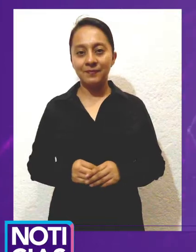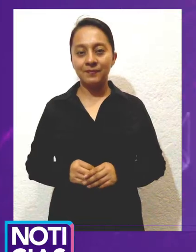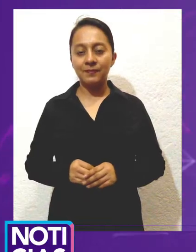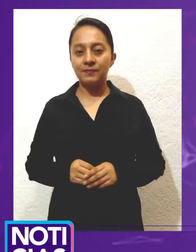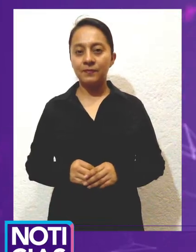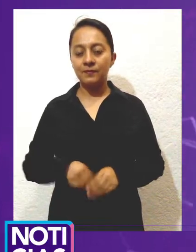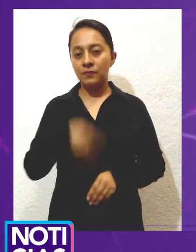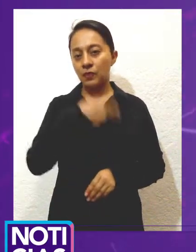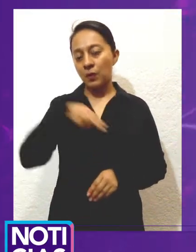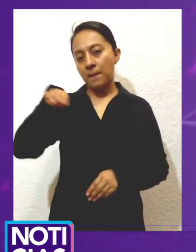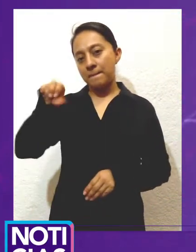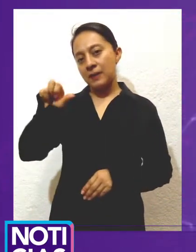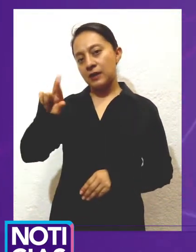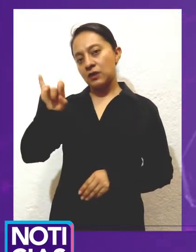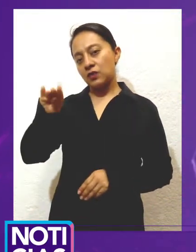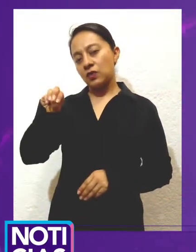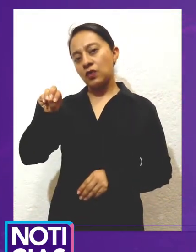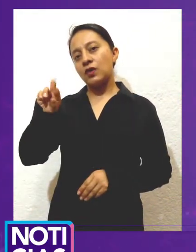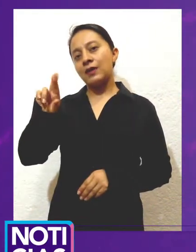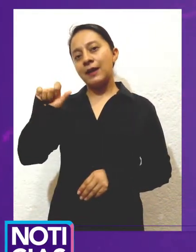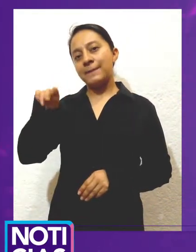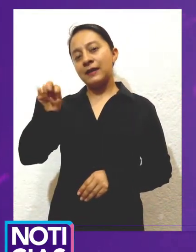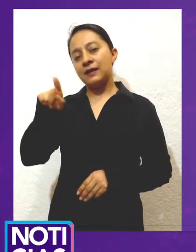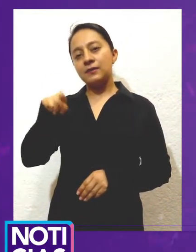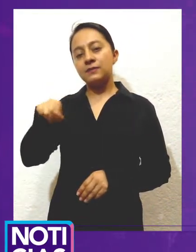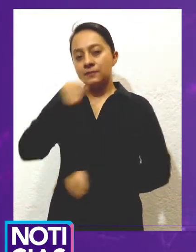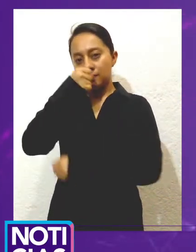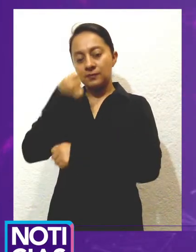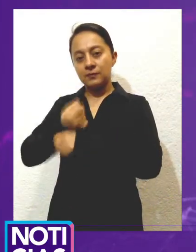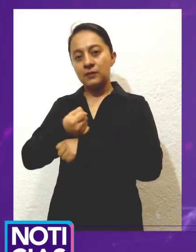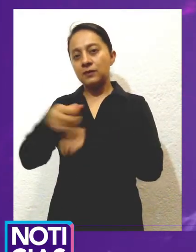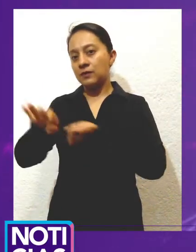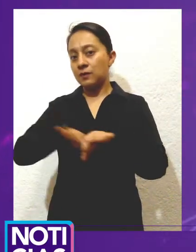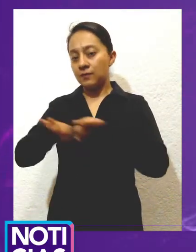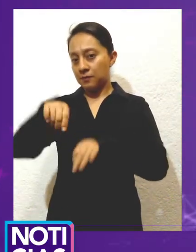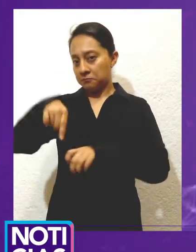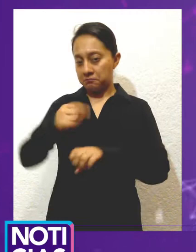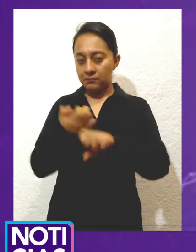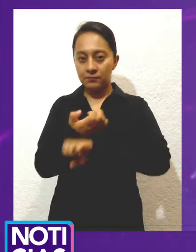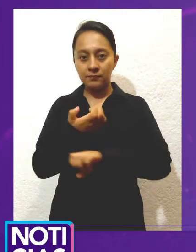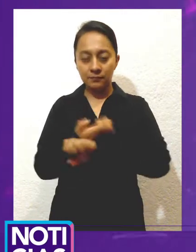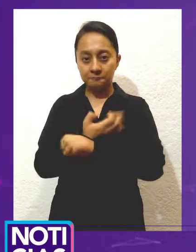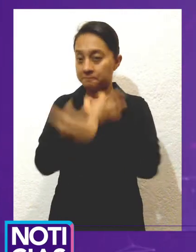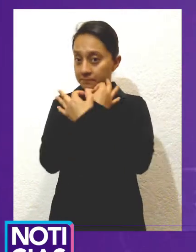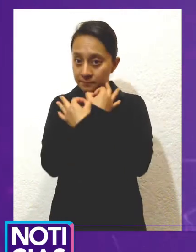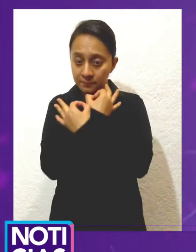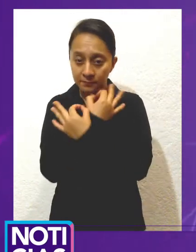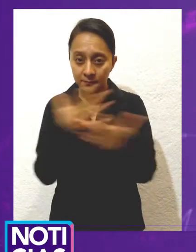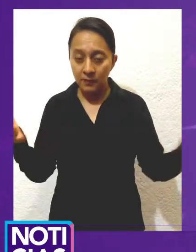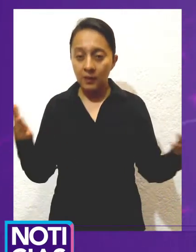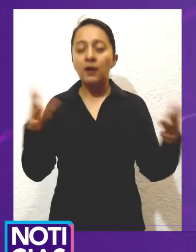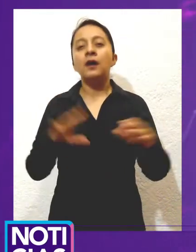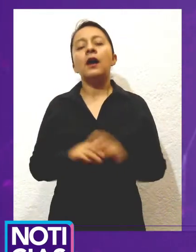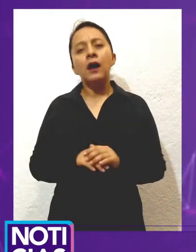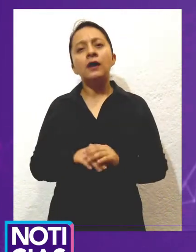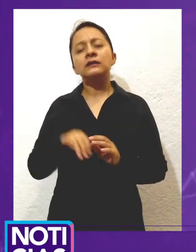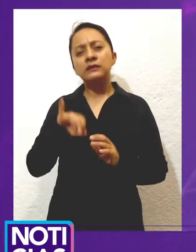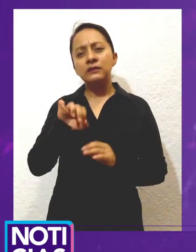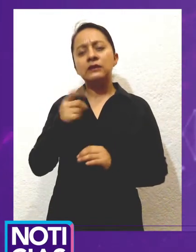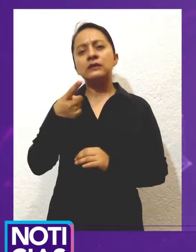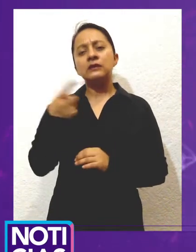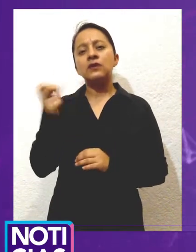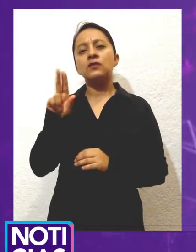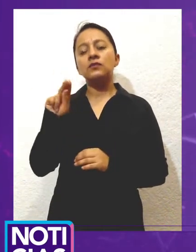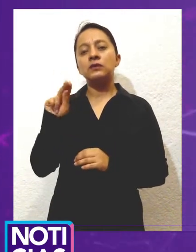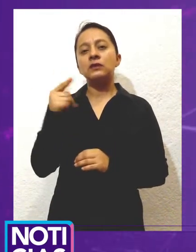Mario Ramírez Retolaza, secretario del Trabajo en el Estado, ha dado a conocer que han sido recibidos 187 casos de empresas de todo